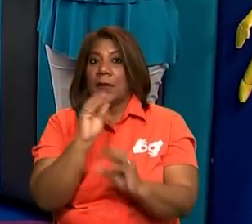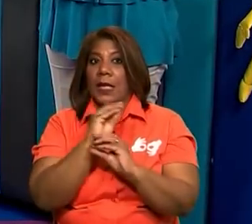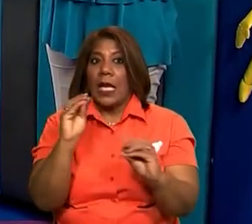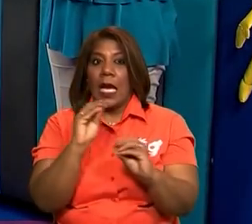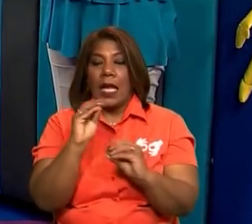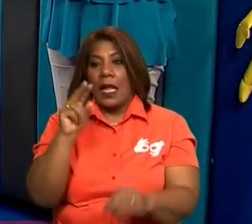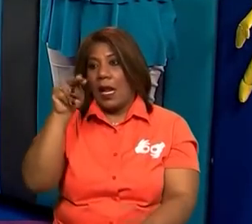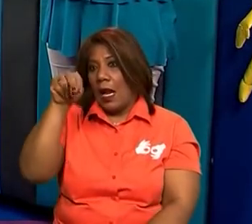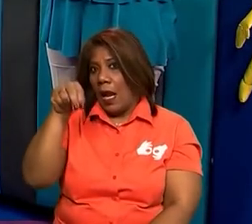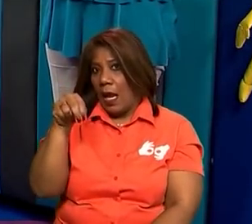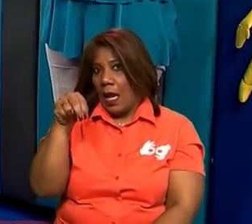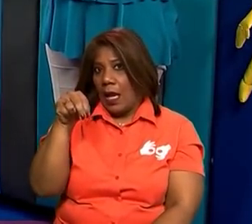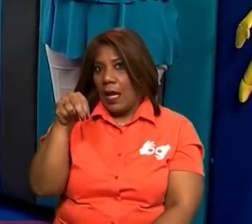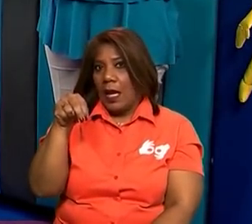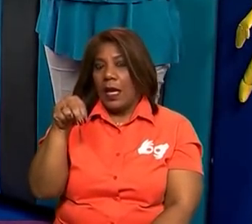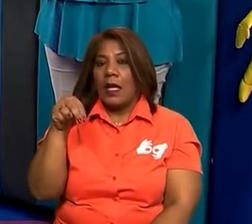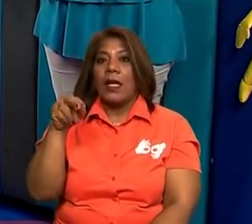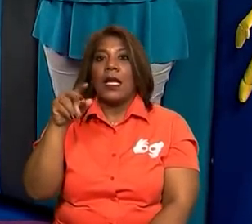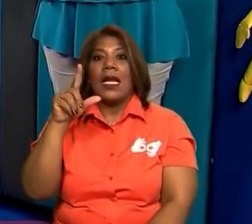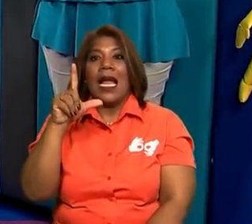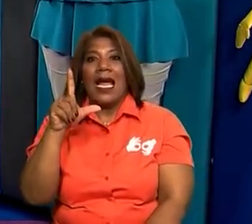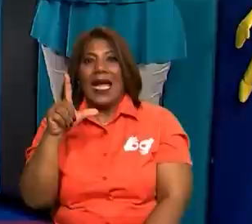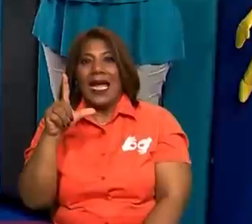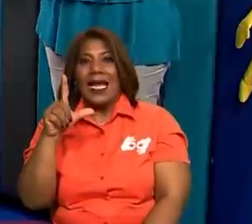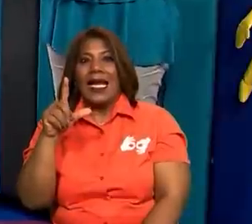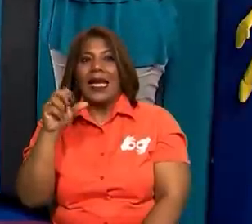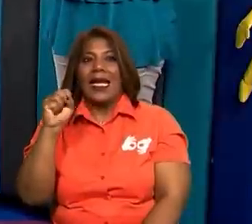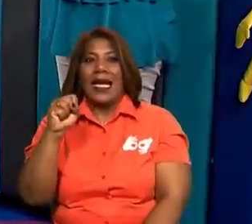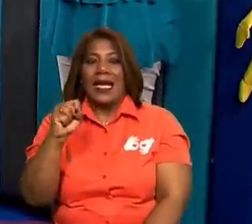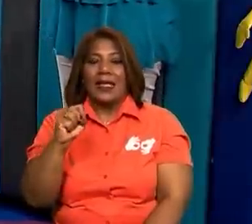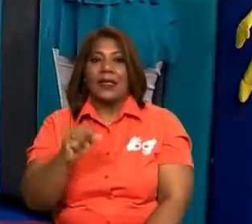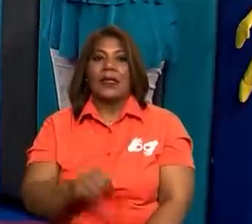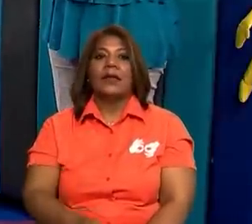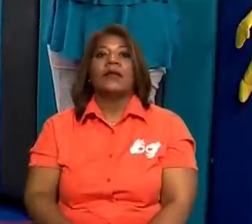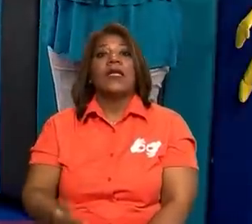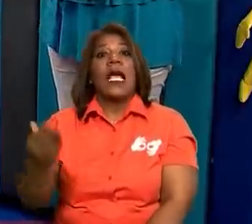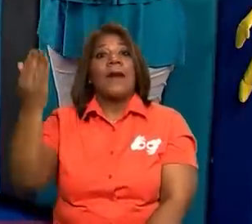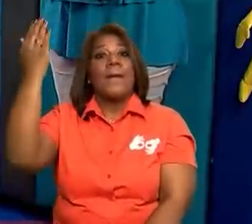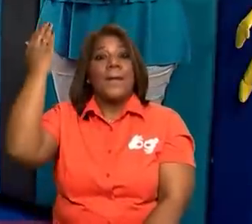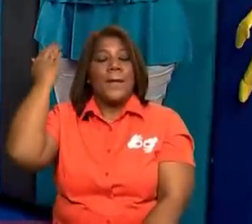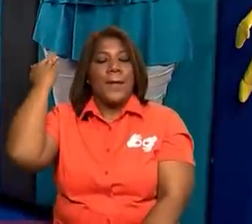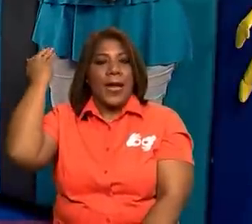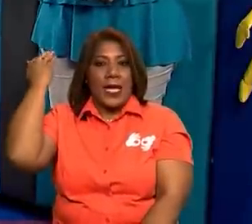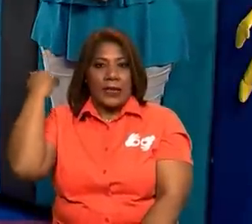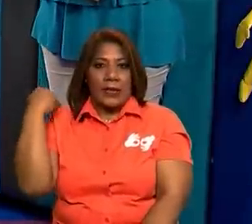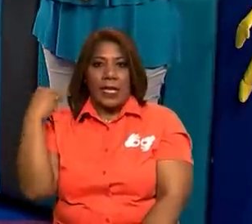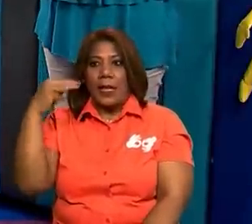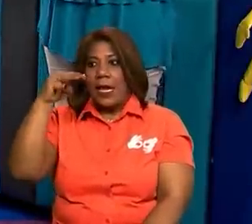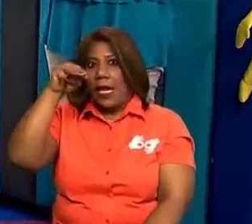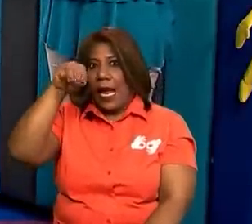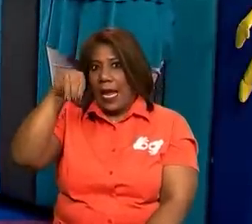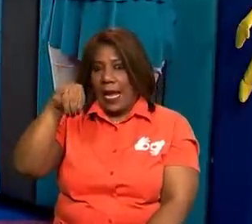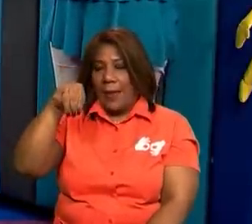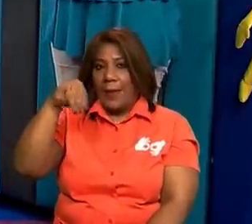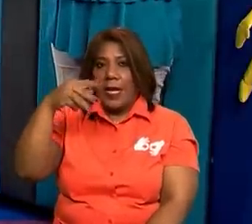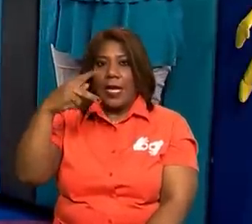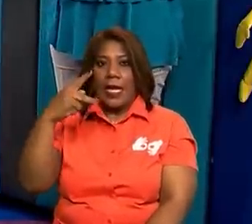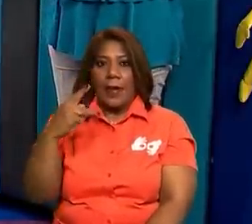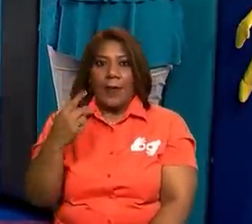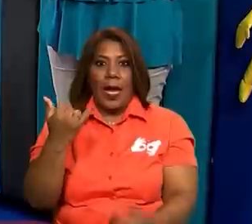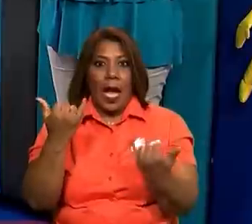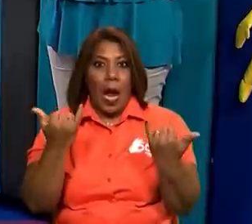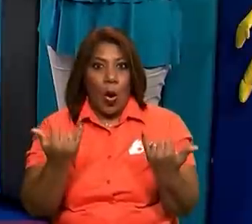Tiene la M y la P. ¿Verdad? Bien. Esos fonemas los vimos en las clases pasadas. Ahorita no tenemos